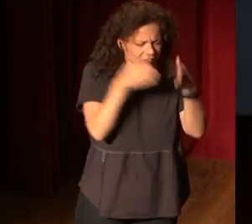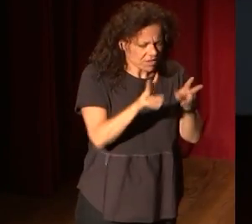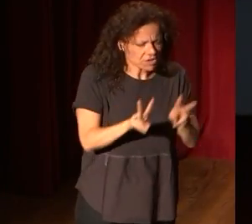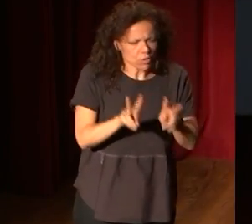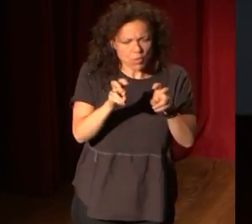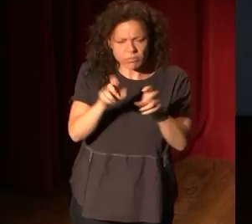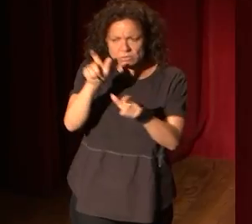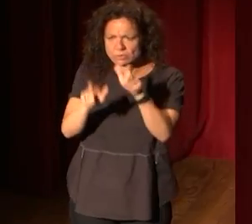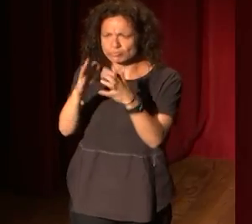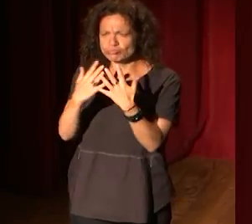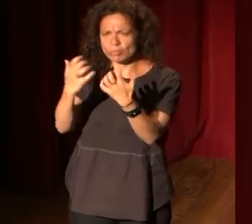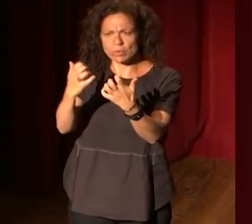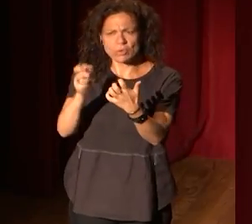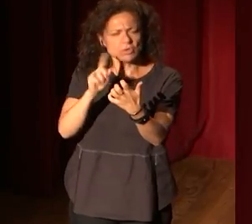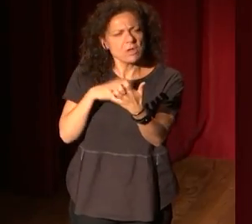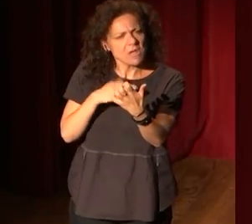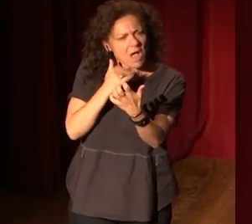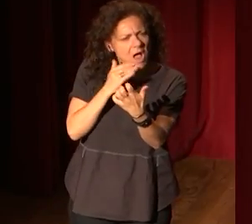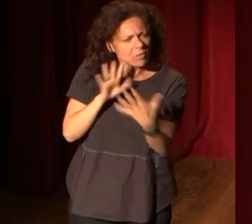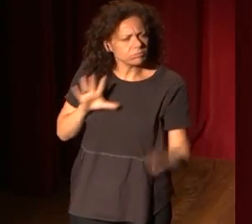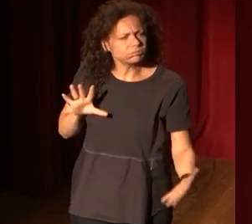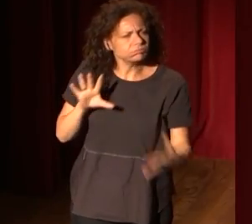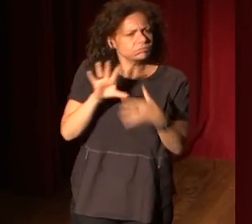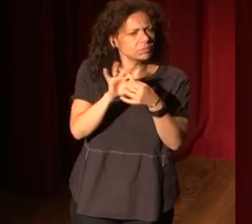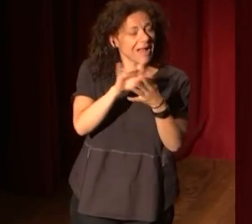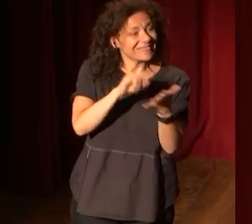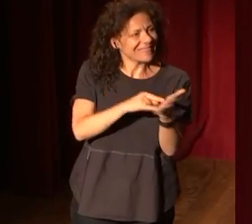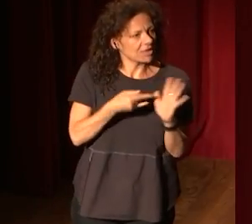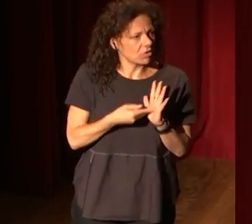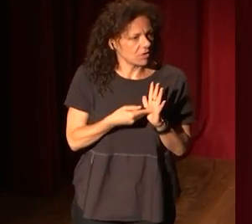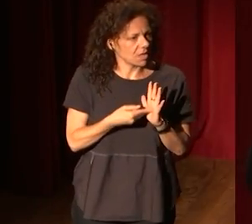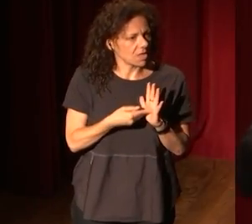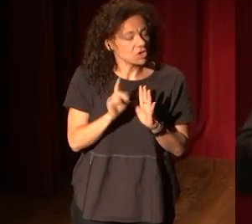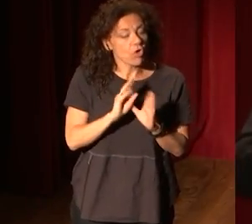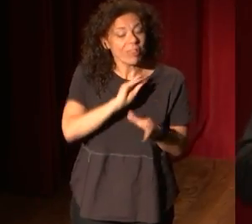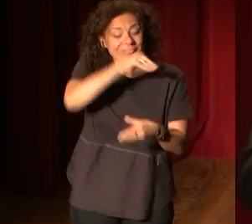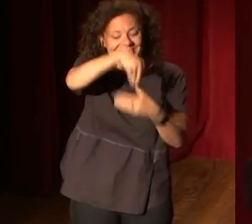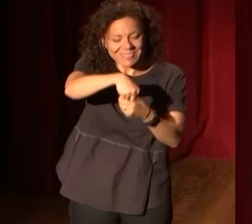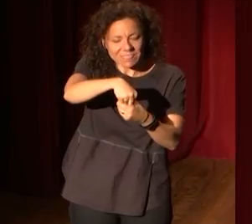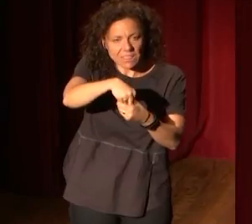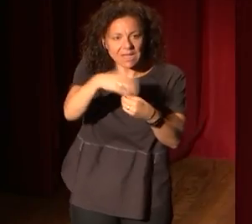no es un enfoque que vaya hacia el dispositivo, la tecnología, sino al contenido.